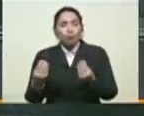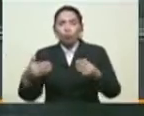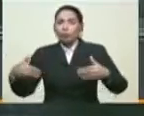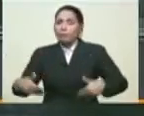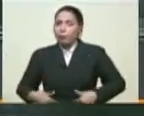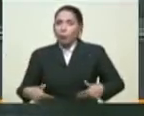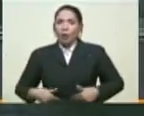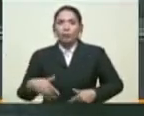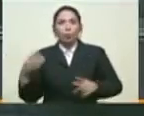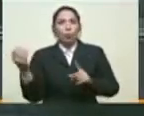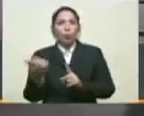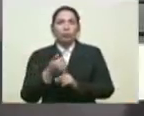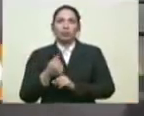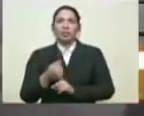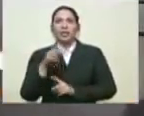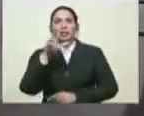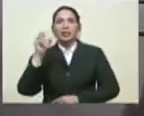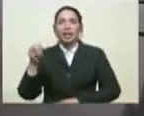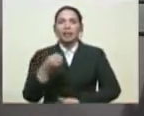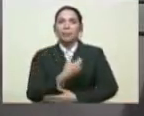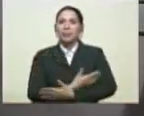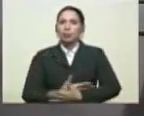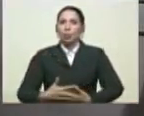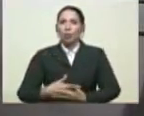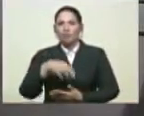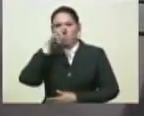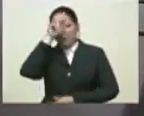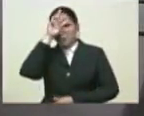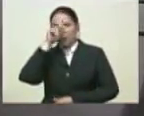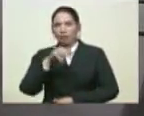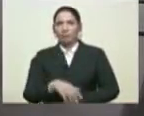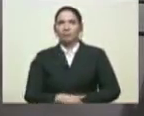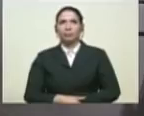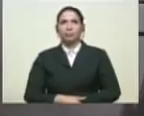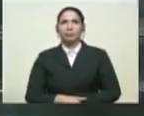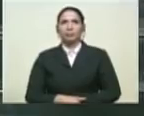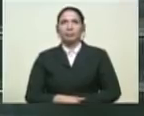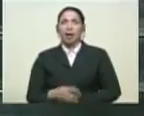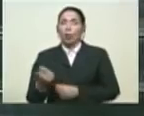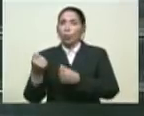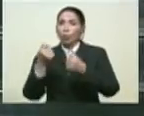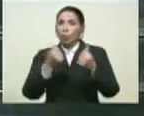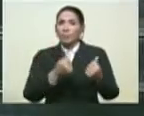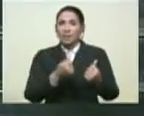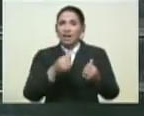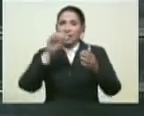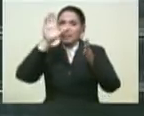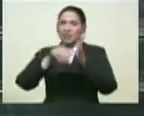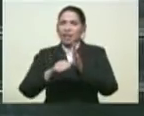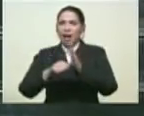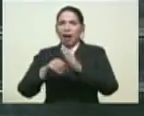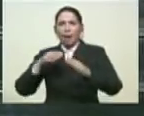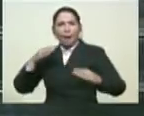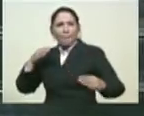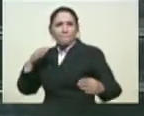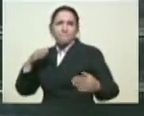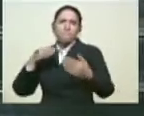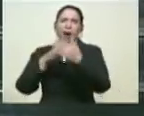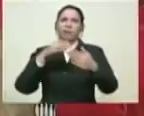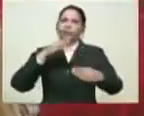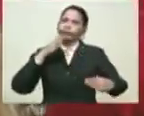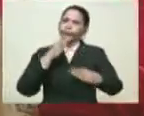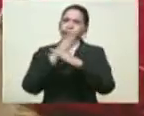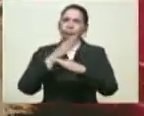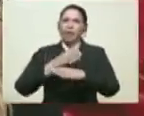a 30 millones de bolívares bachaqueadas. La economía criminal debe ser enfrentada con un plan firme